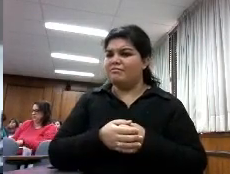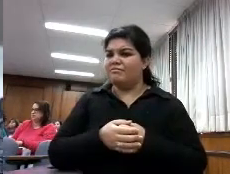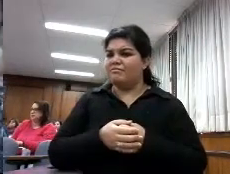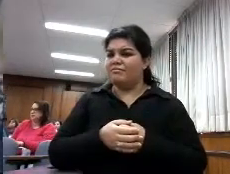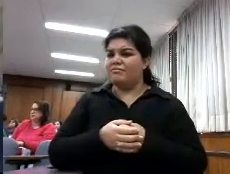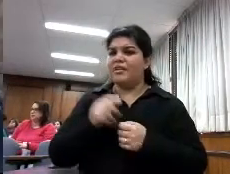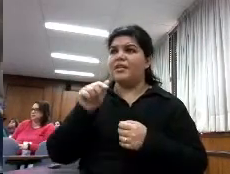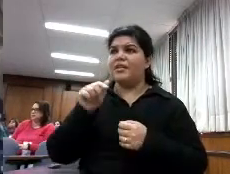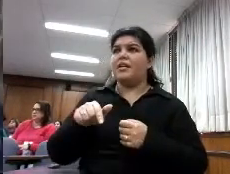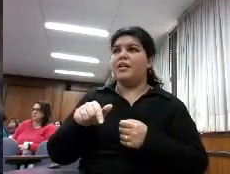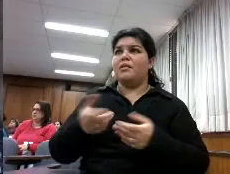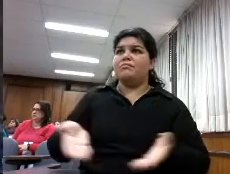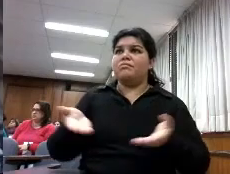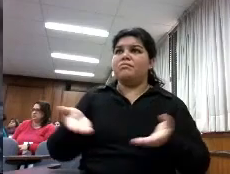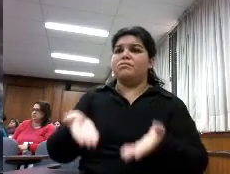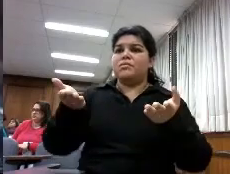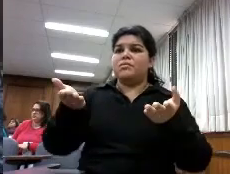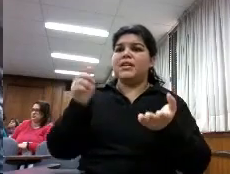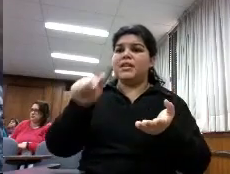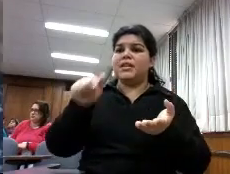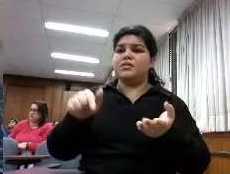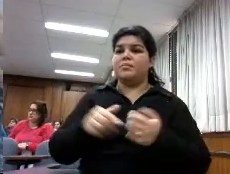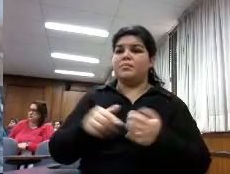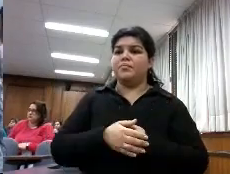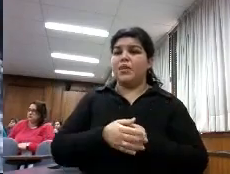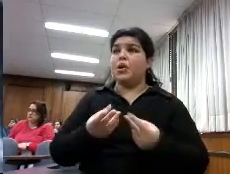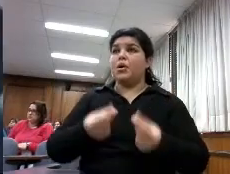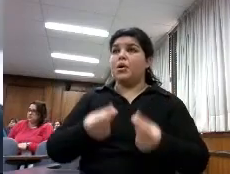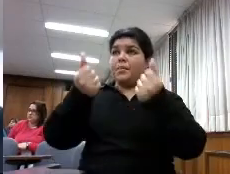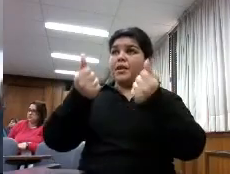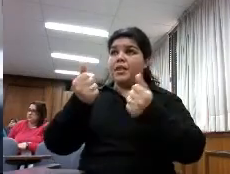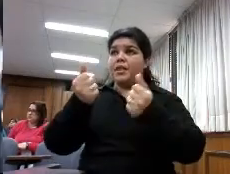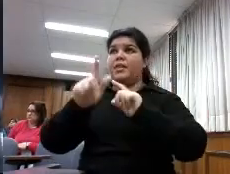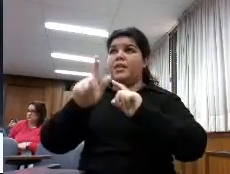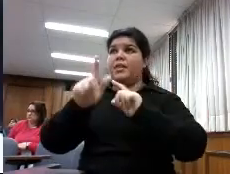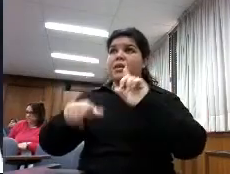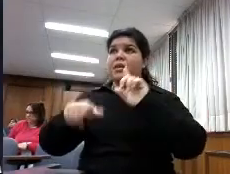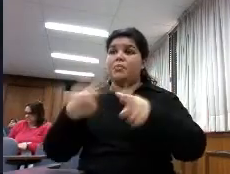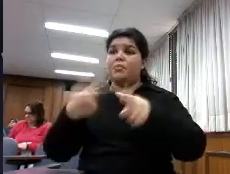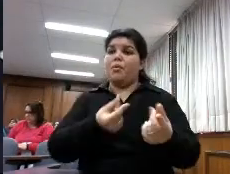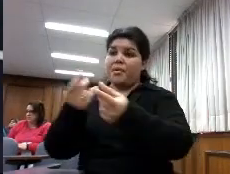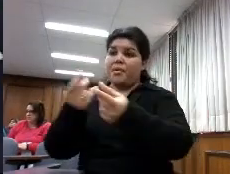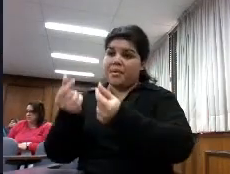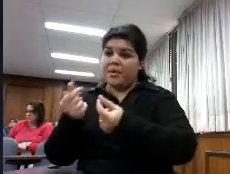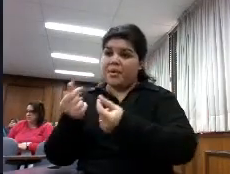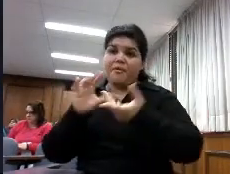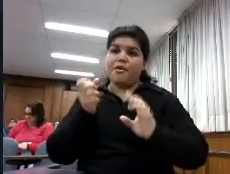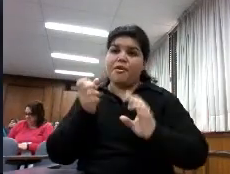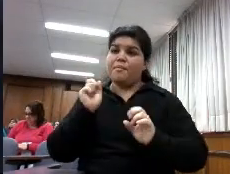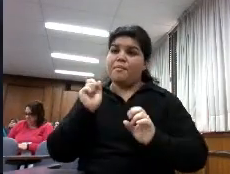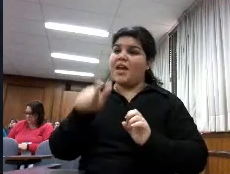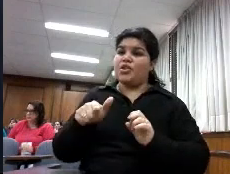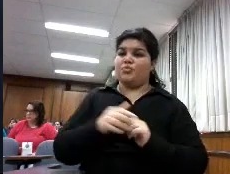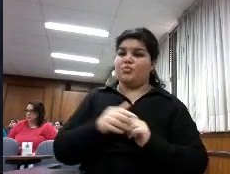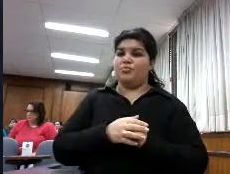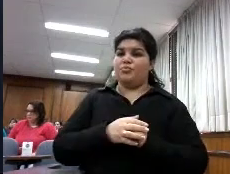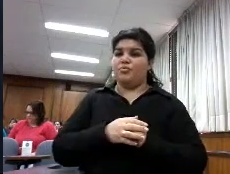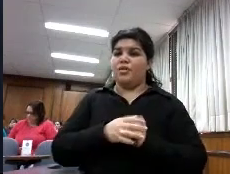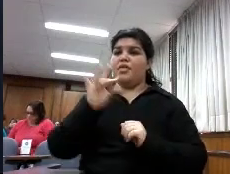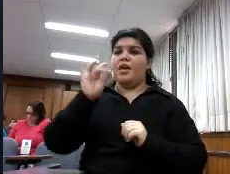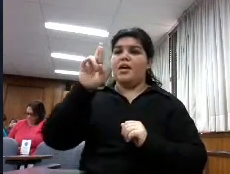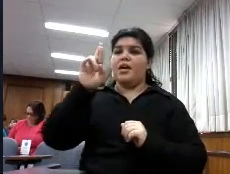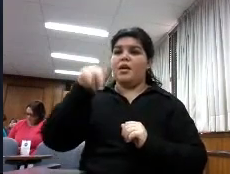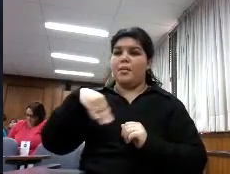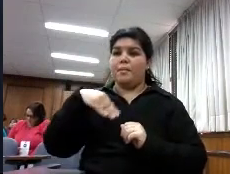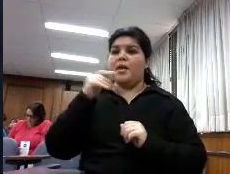punto de venta tú compras un Kindle le vas a comprar a él y por eso tienen un formato propietario y tienen un DRM propio que es